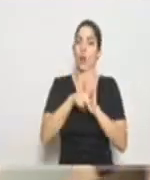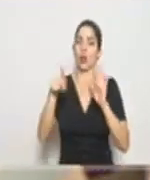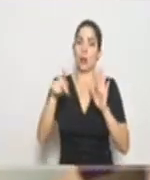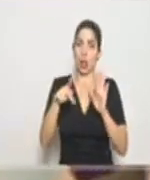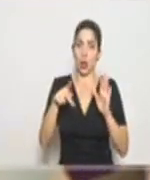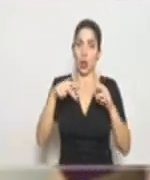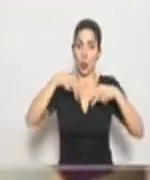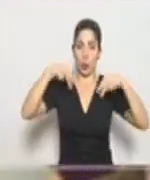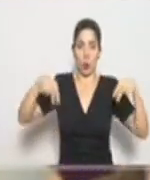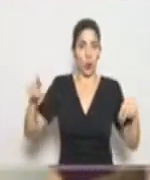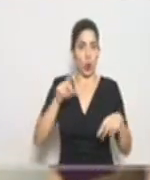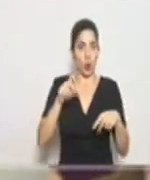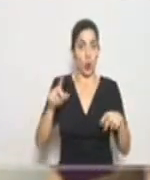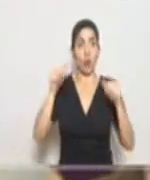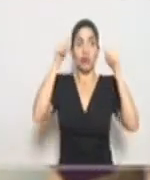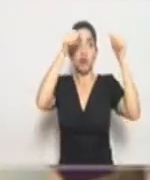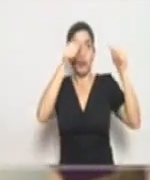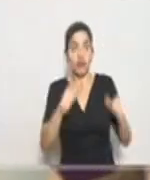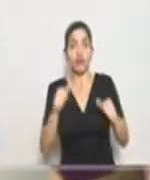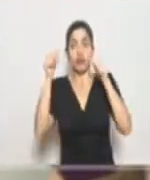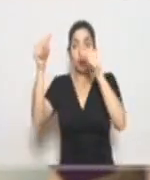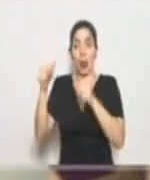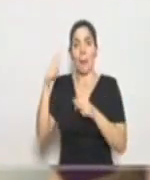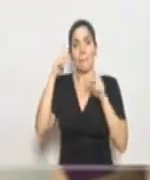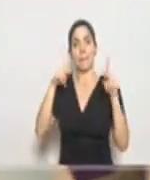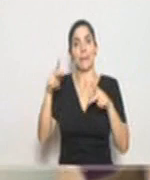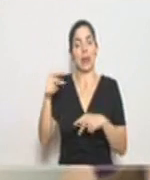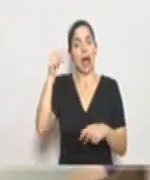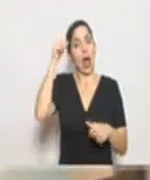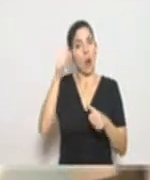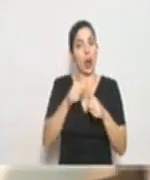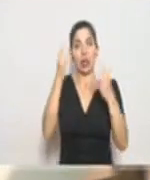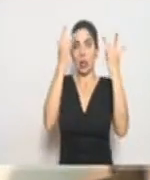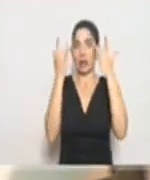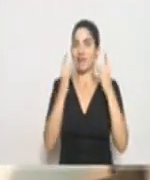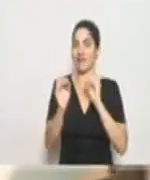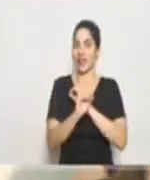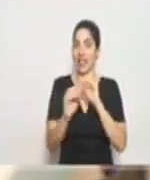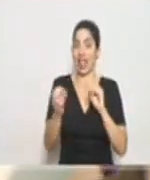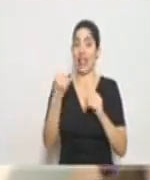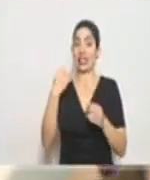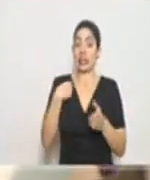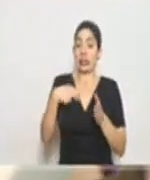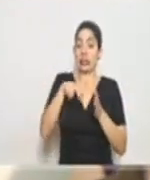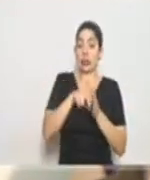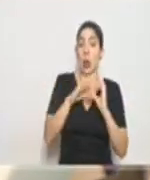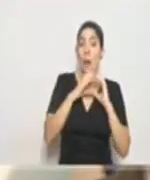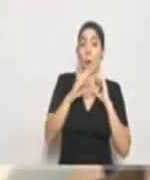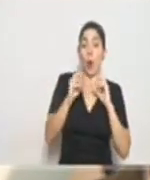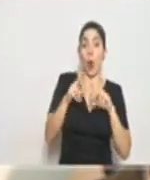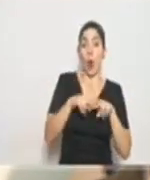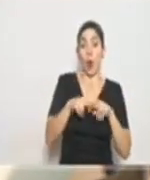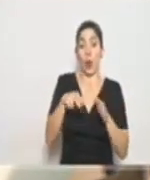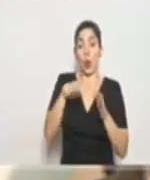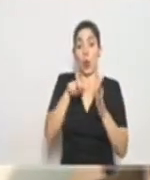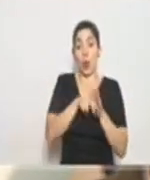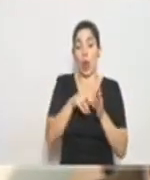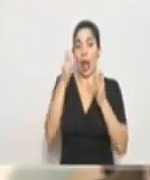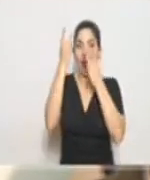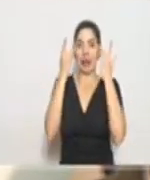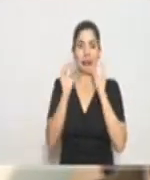junto con las rotulaciones adecuadas para que también la gente recuerde que no tiene que tocarse la cara, por ejemplo, al estar en un bus, en un tren, hasta que no se lave las manos,